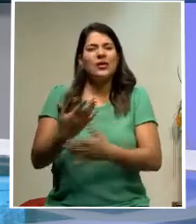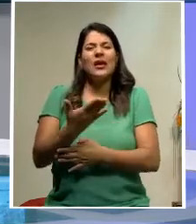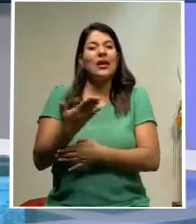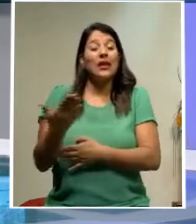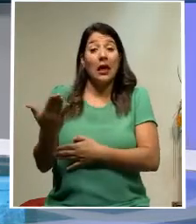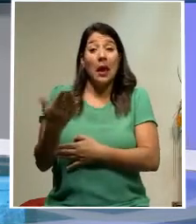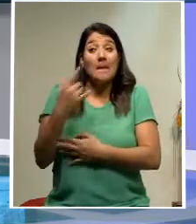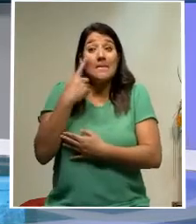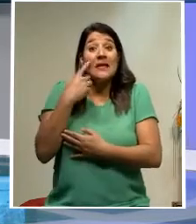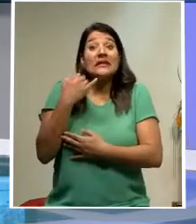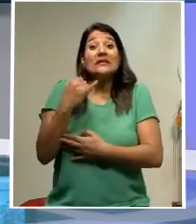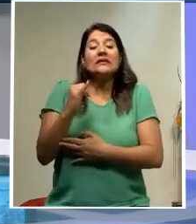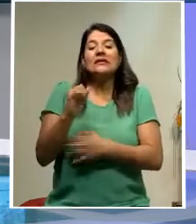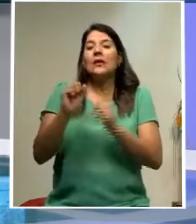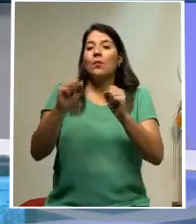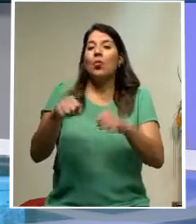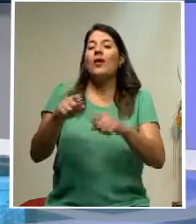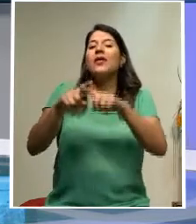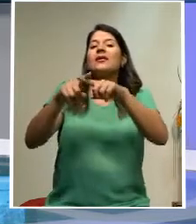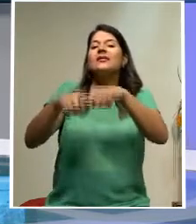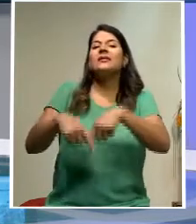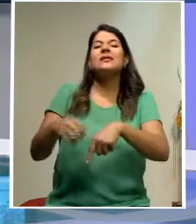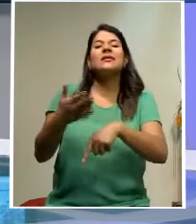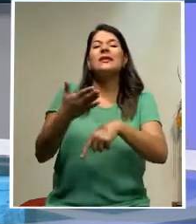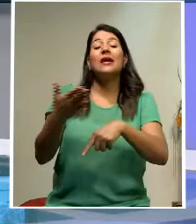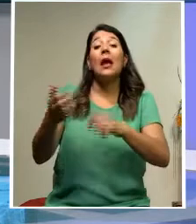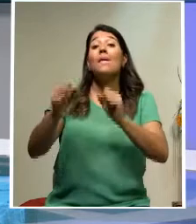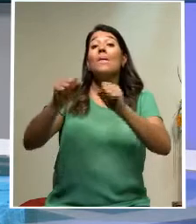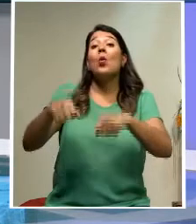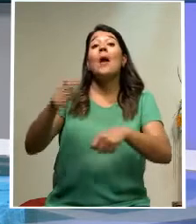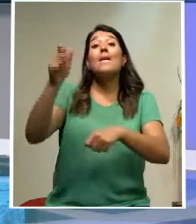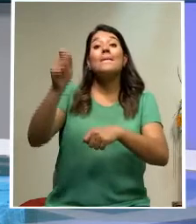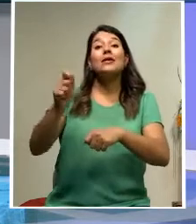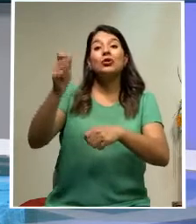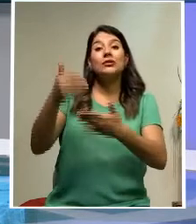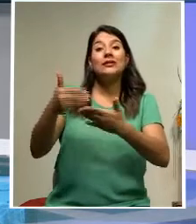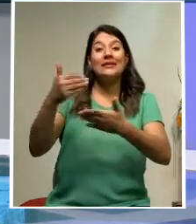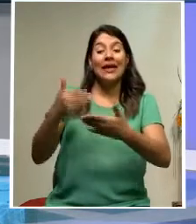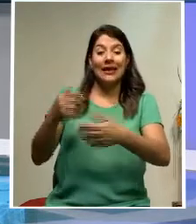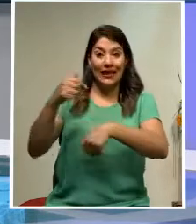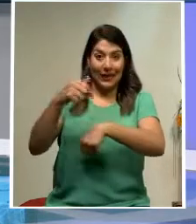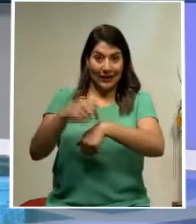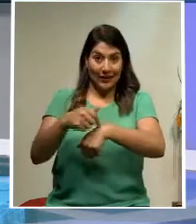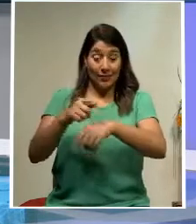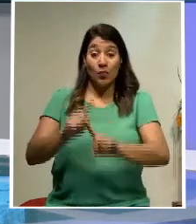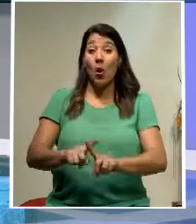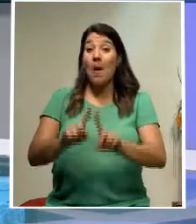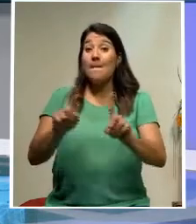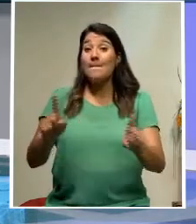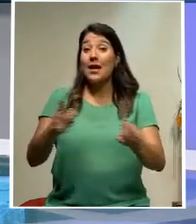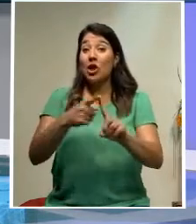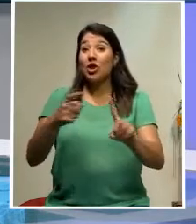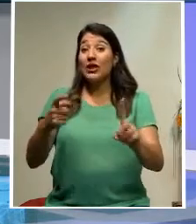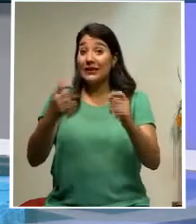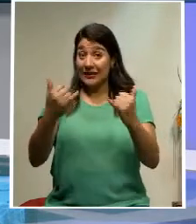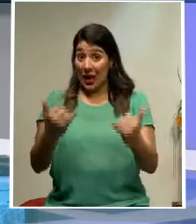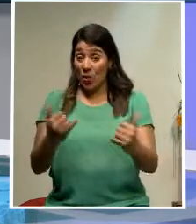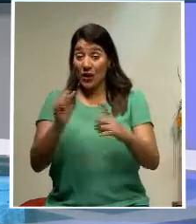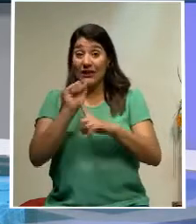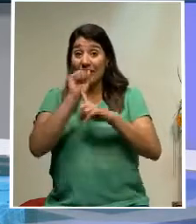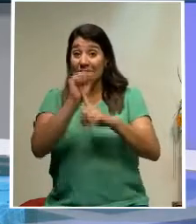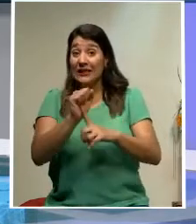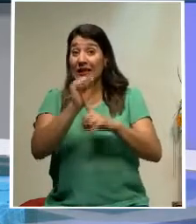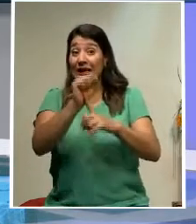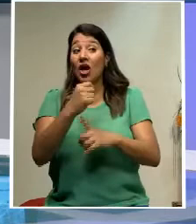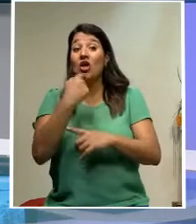posible eliminación de la pensión anticipada. Sin embargo, desde ya los sindicatos han advertido